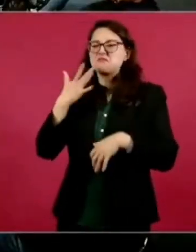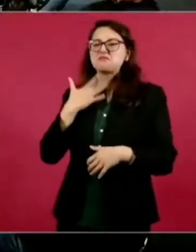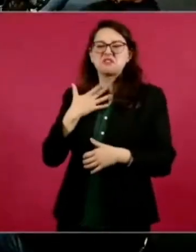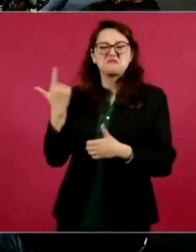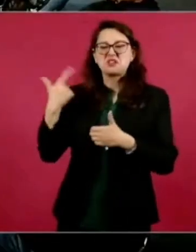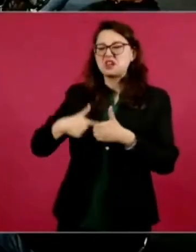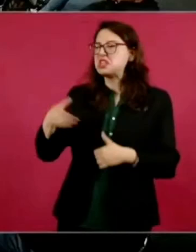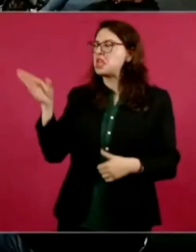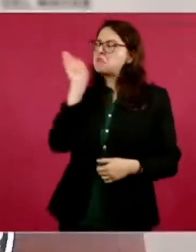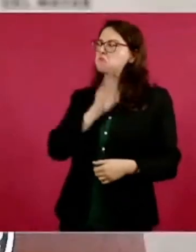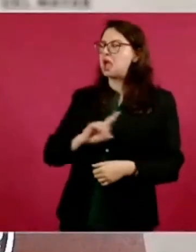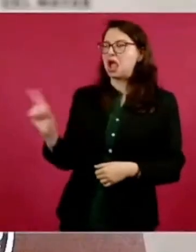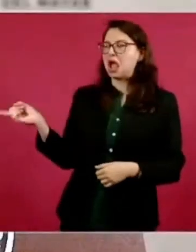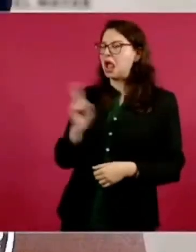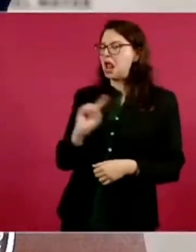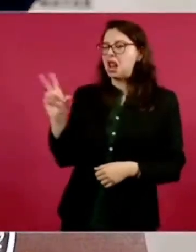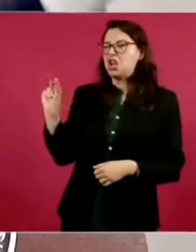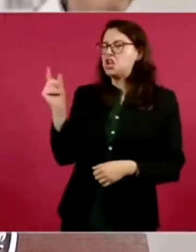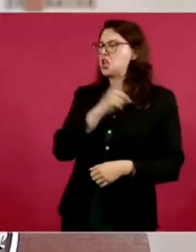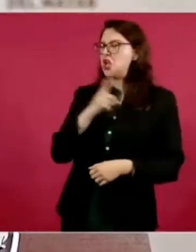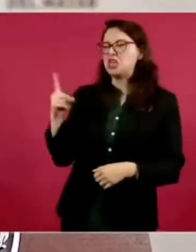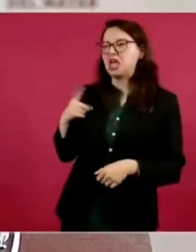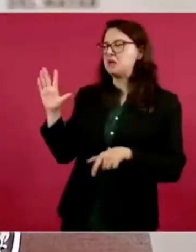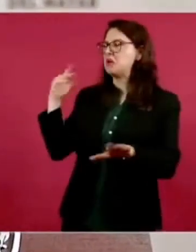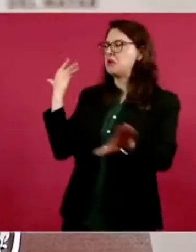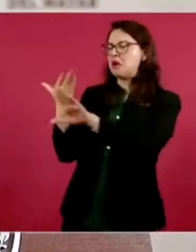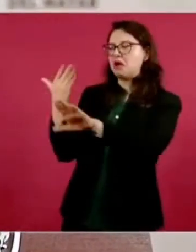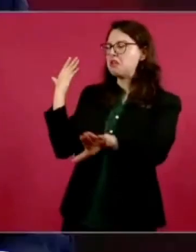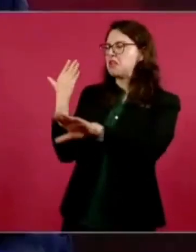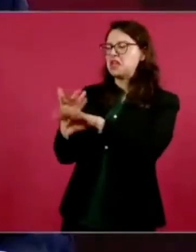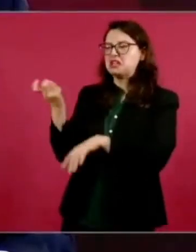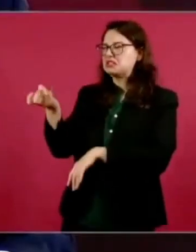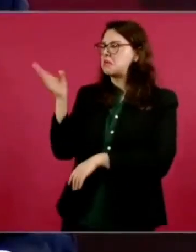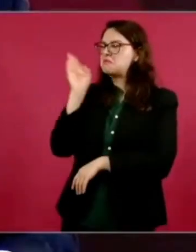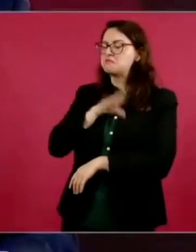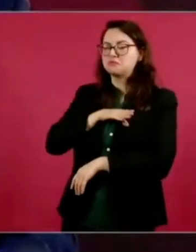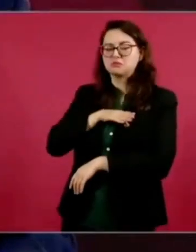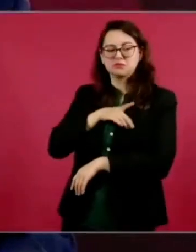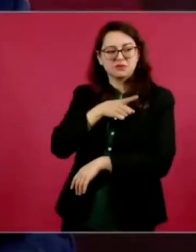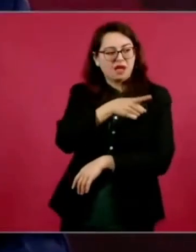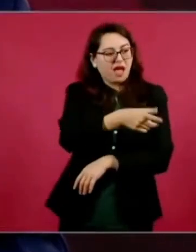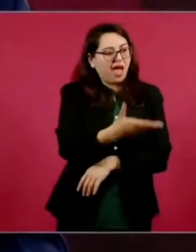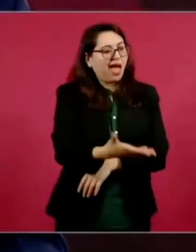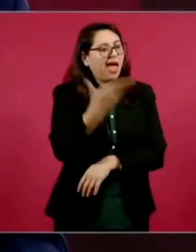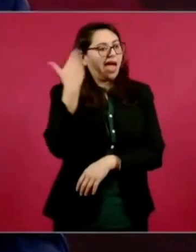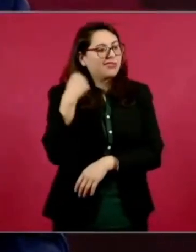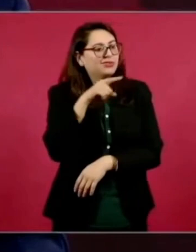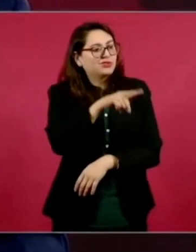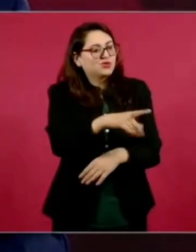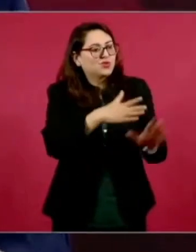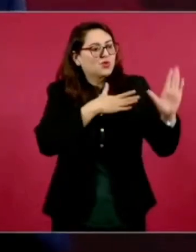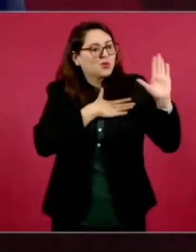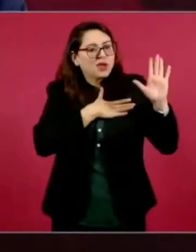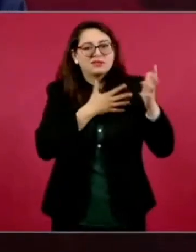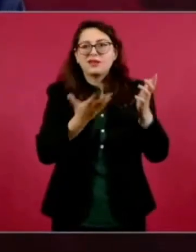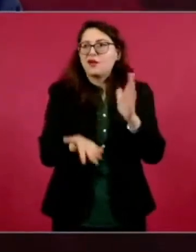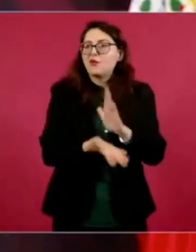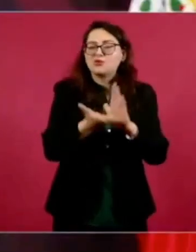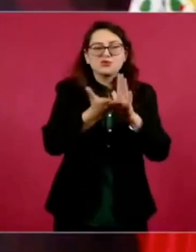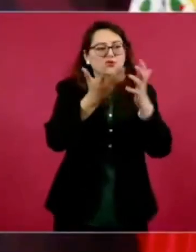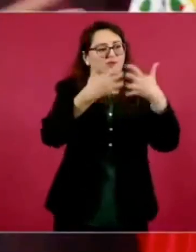ofrecieron, si iban a hacer esa refinería, ya